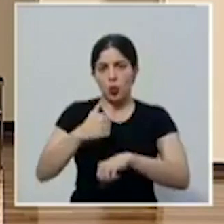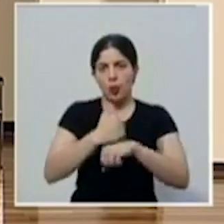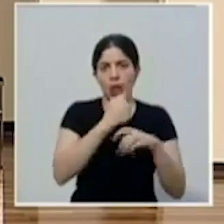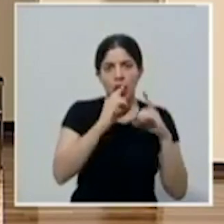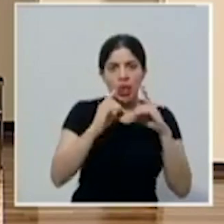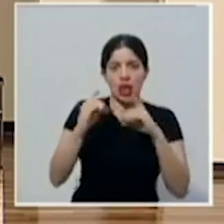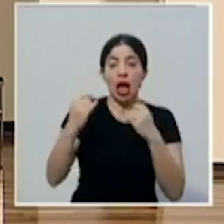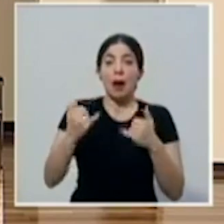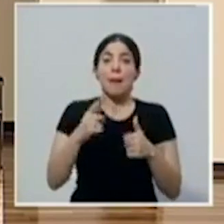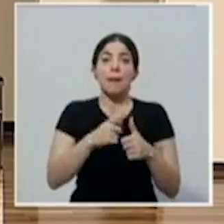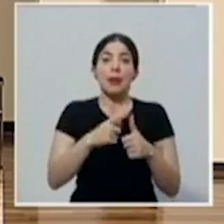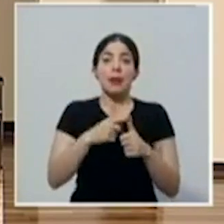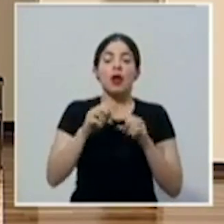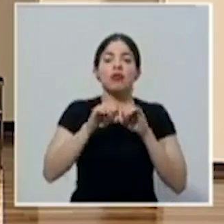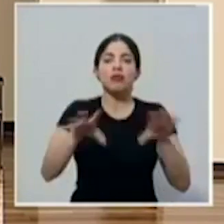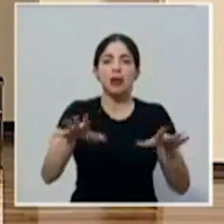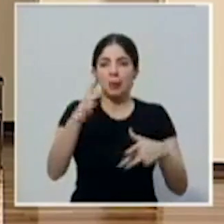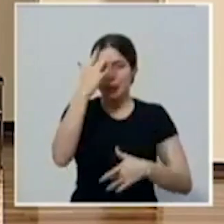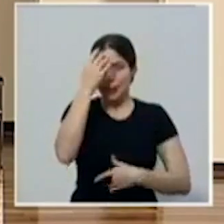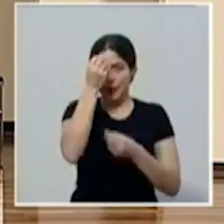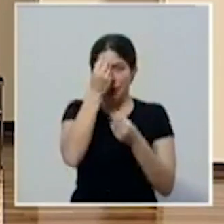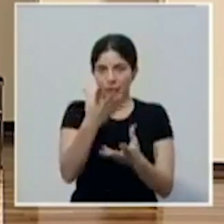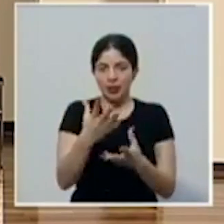vamos a escuchar el reporte epidemiológico.